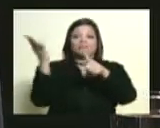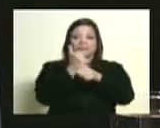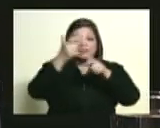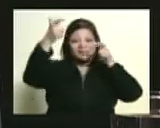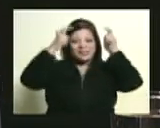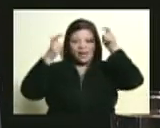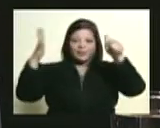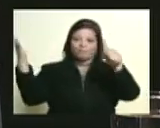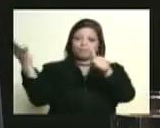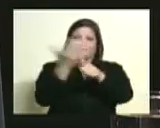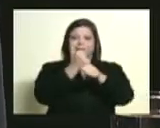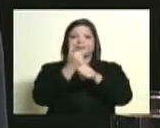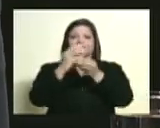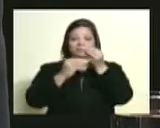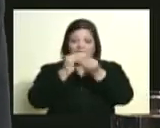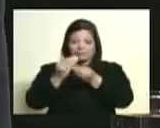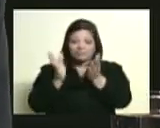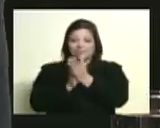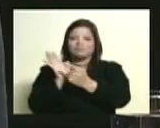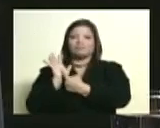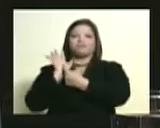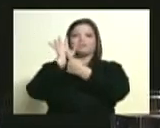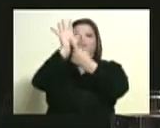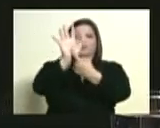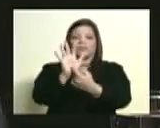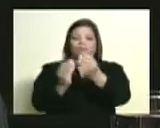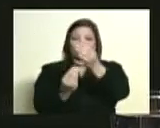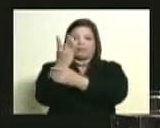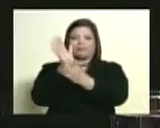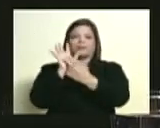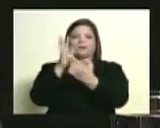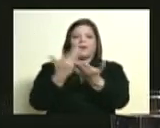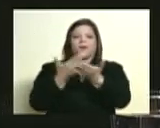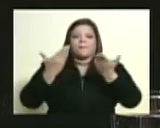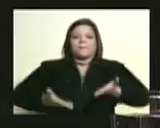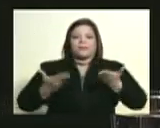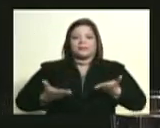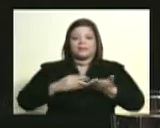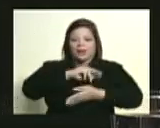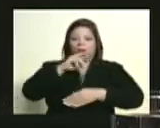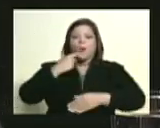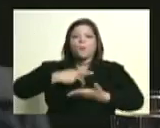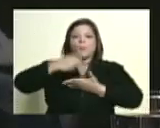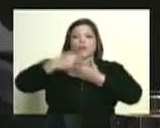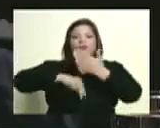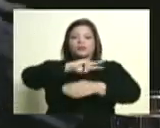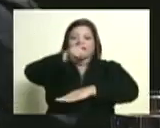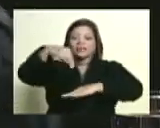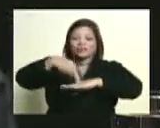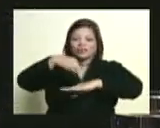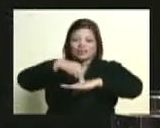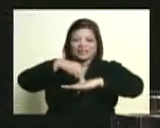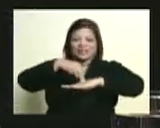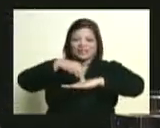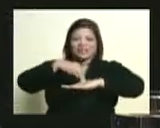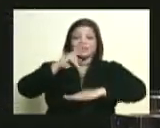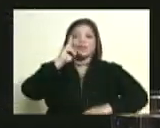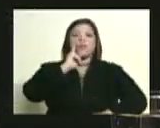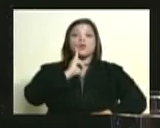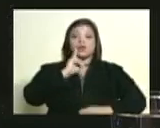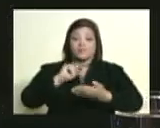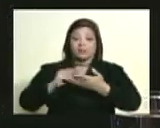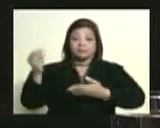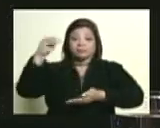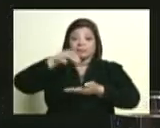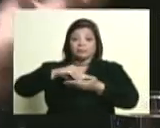revisitado, reelaborado y puesto otra vez al tiempo presente en el proyecto nacional Simón Bolívar. Es el estadio ¿verdad?